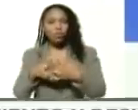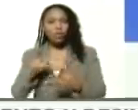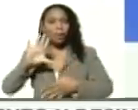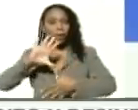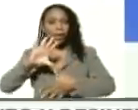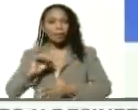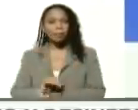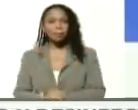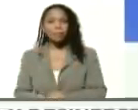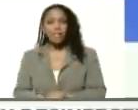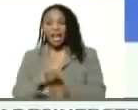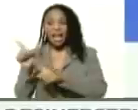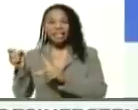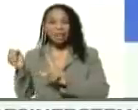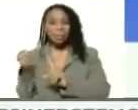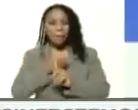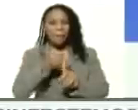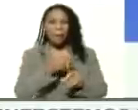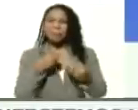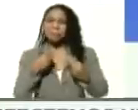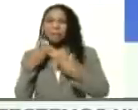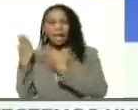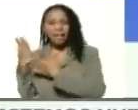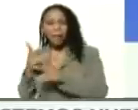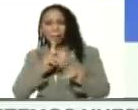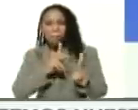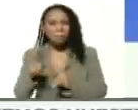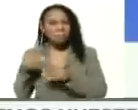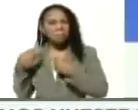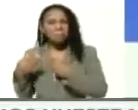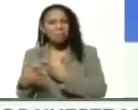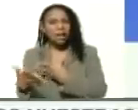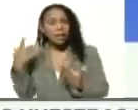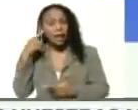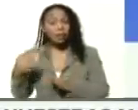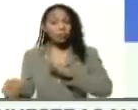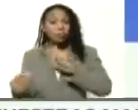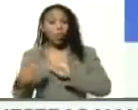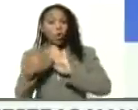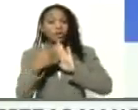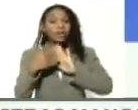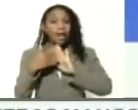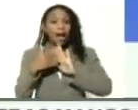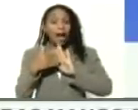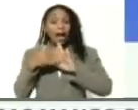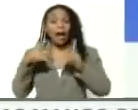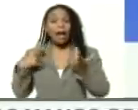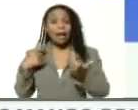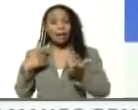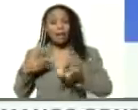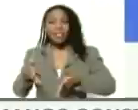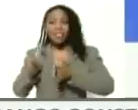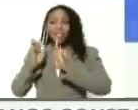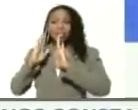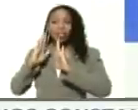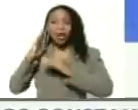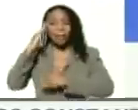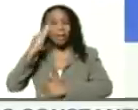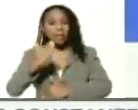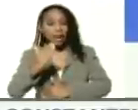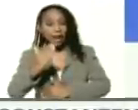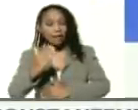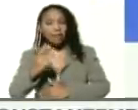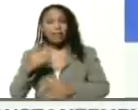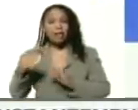Este ataque, que incluyó acciones contra instalaciones civiles y afectó la tranquilidad de las